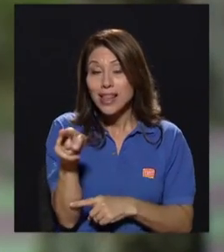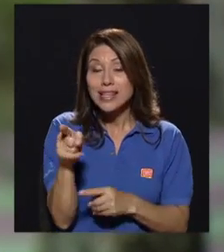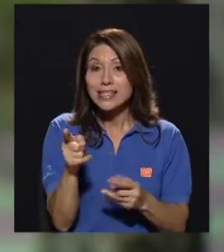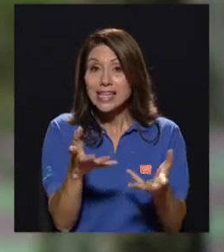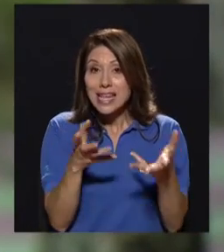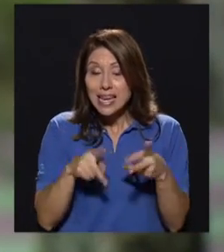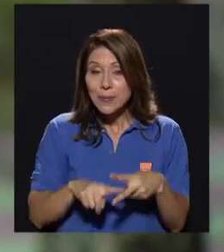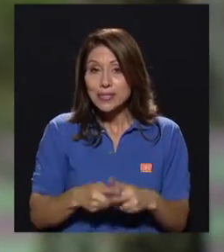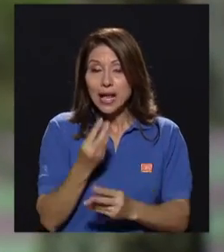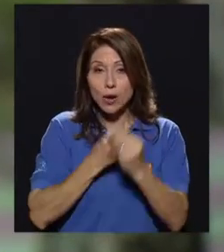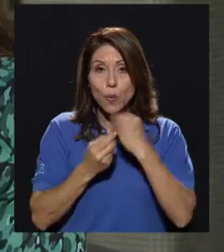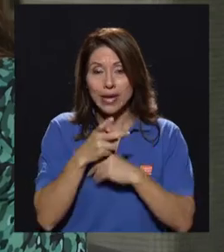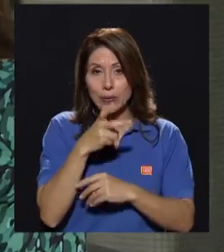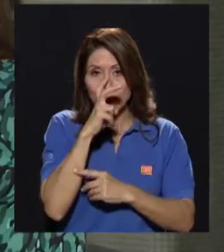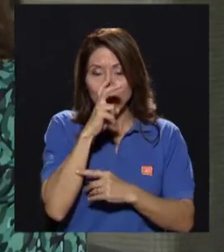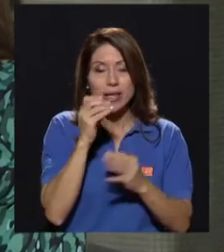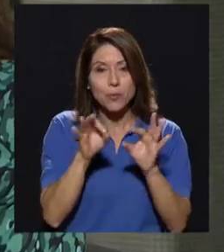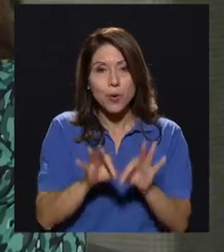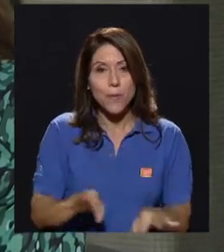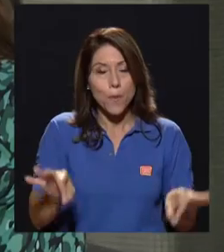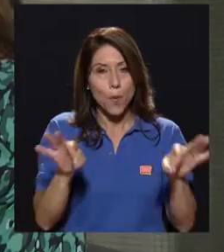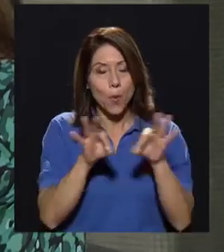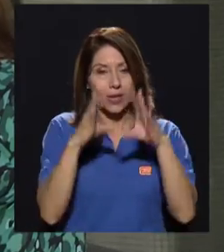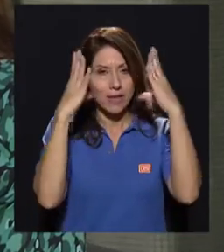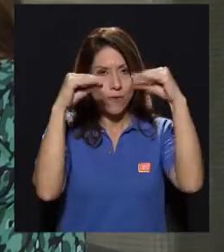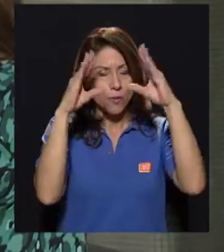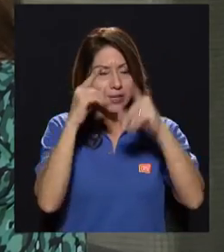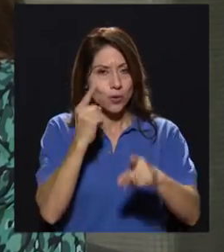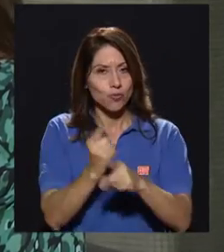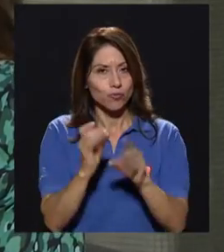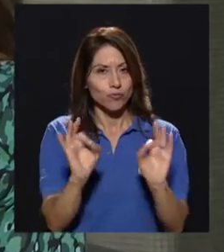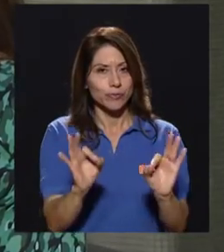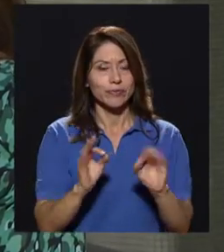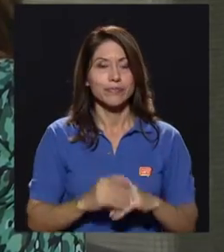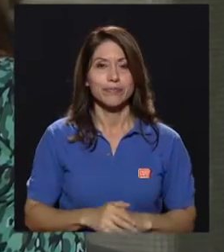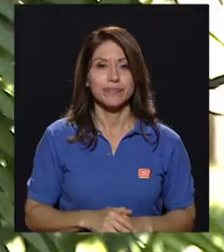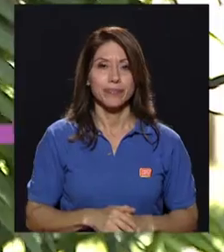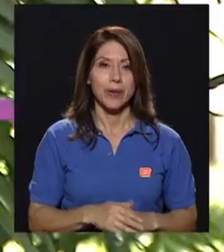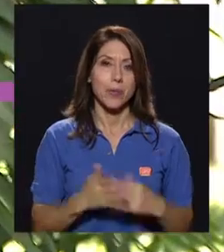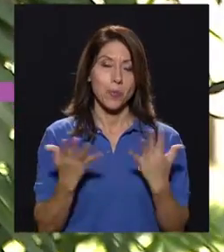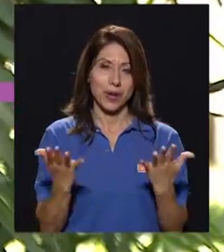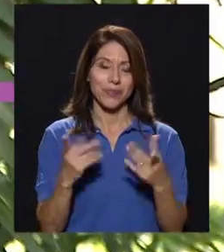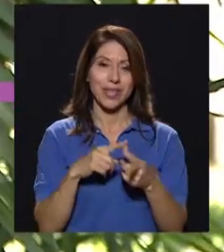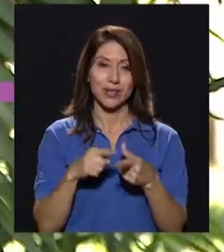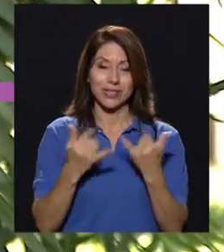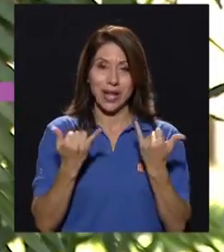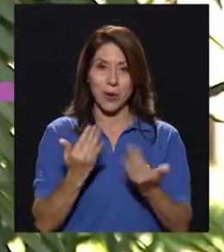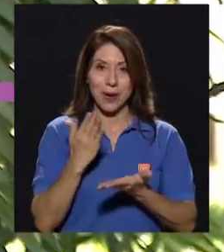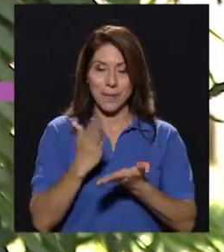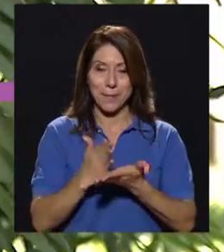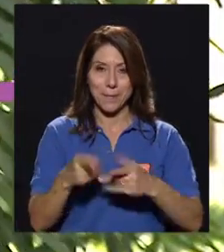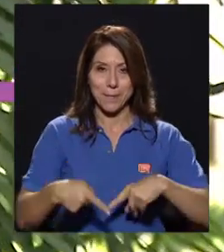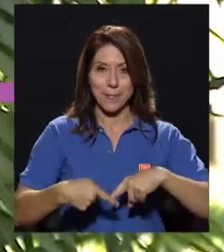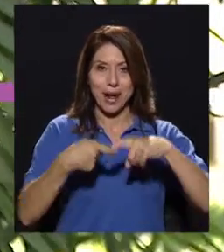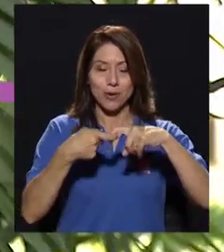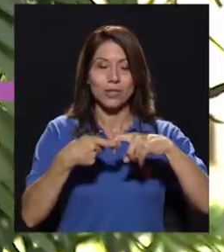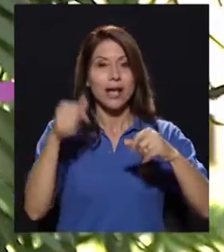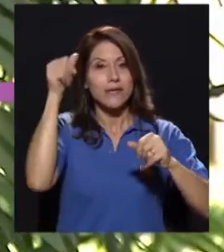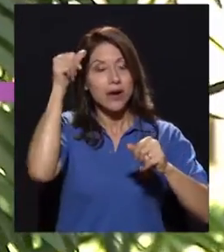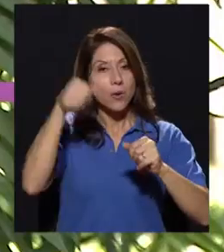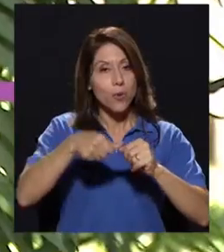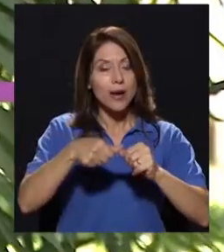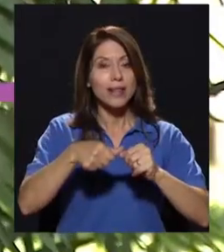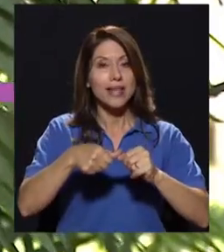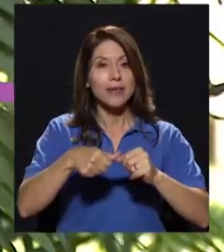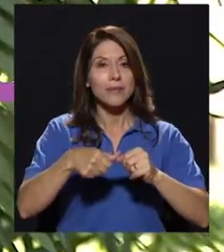a consumir este tipo de alimentos, es importante tener la información a mano disponible. Bueno, entonces vamos a hacer una primera pausa. Recuerden